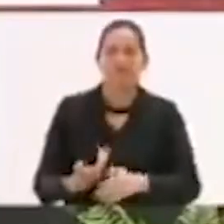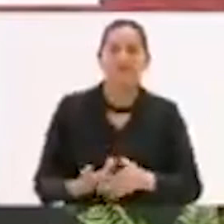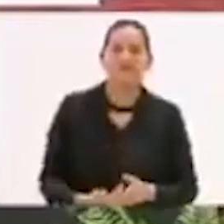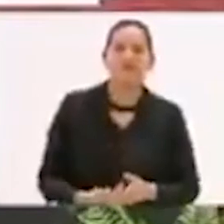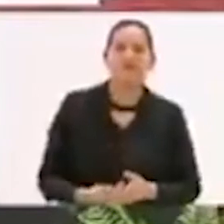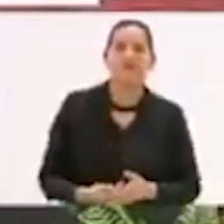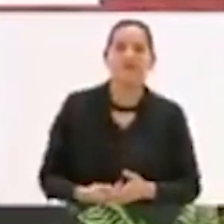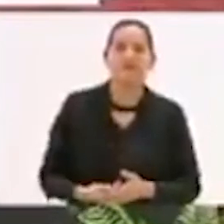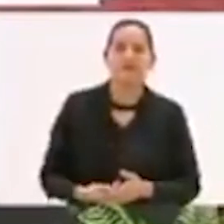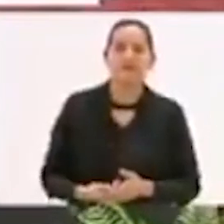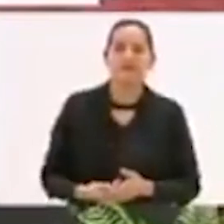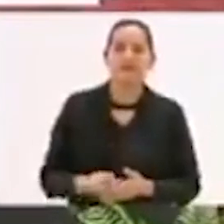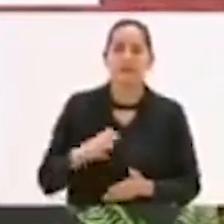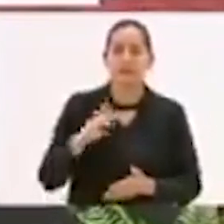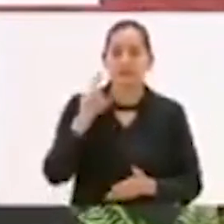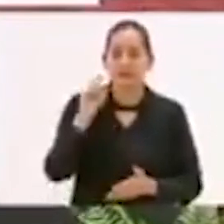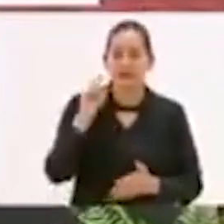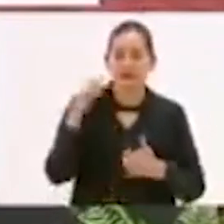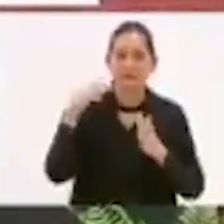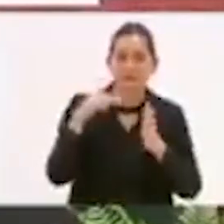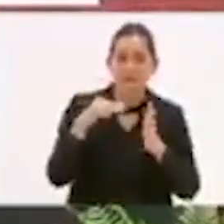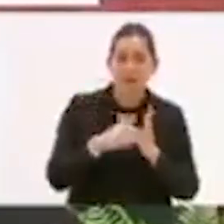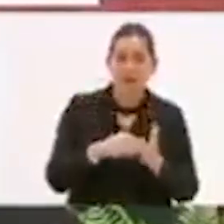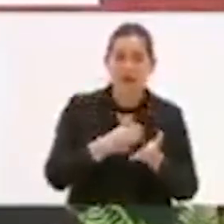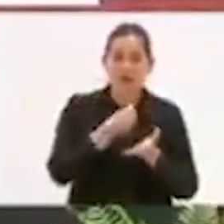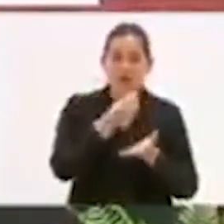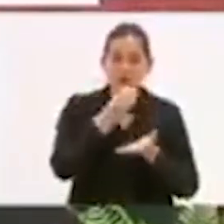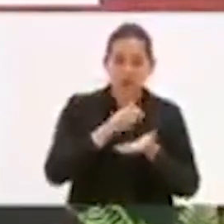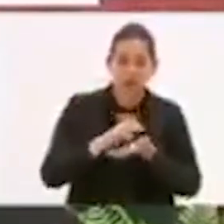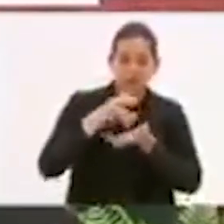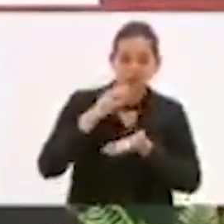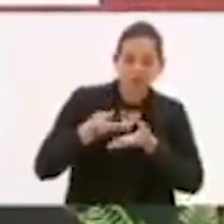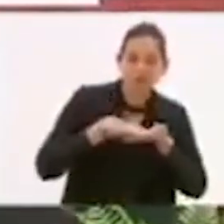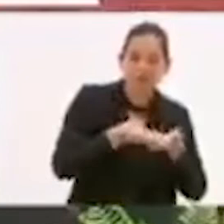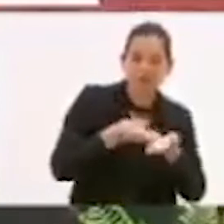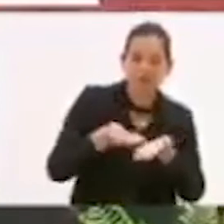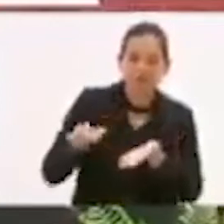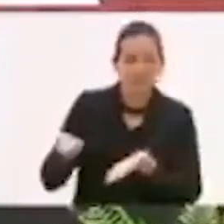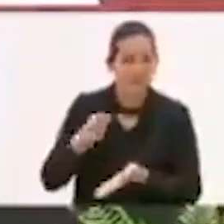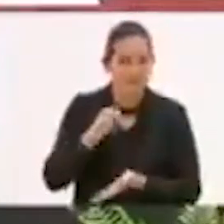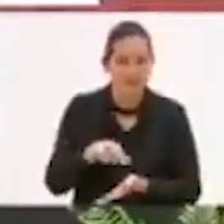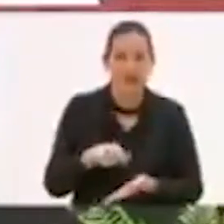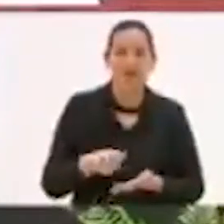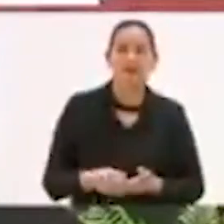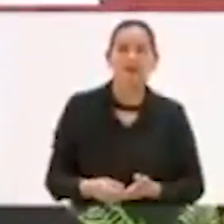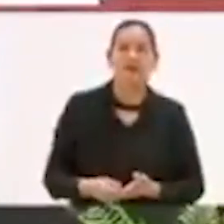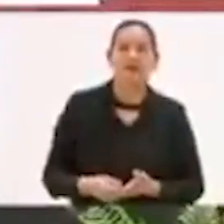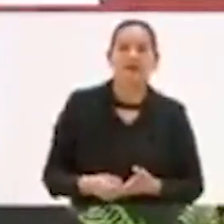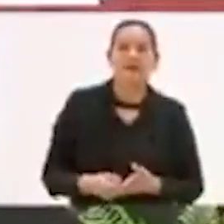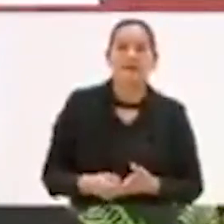más de 20 mil despensas, 15 salud, diferentes